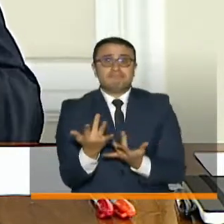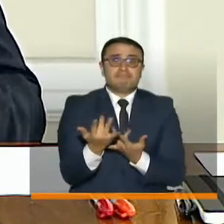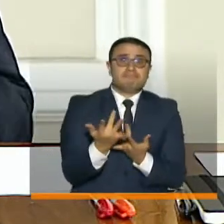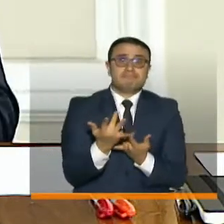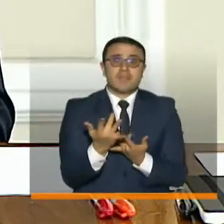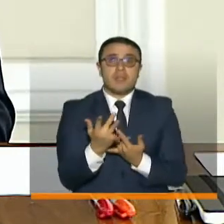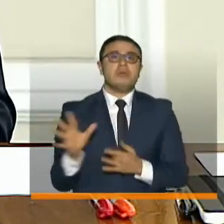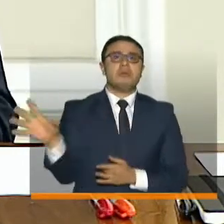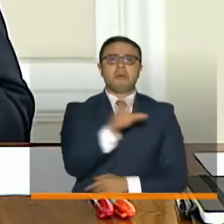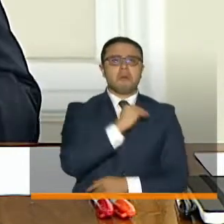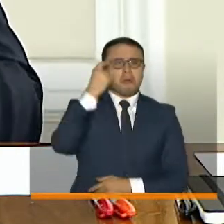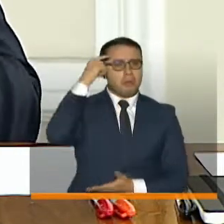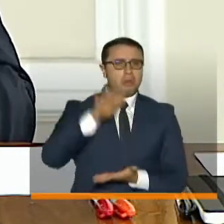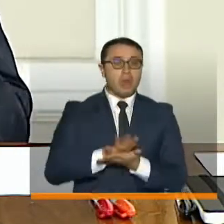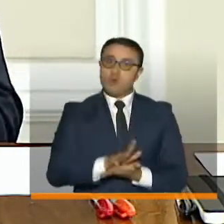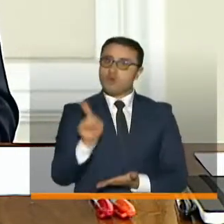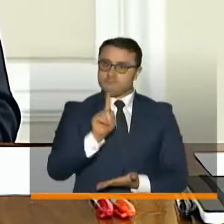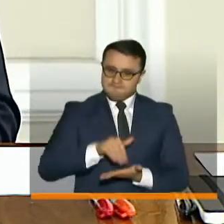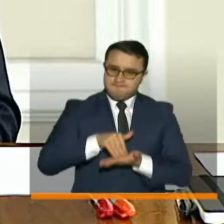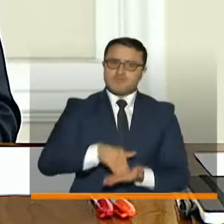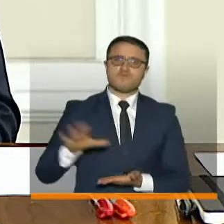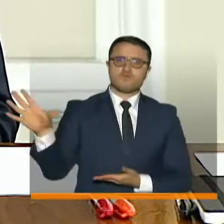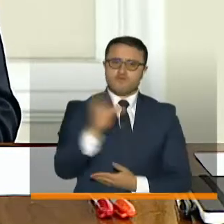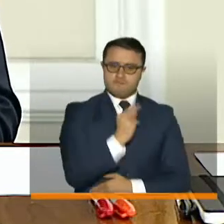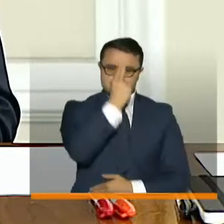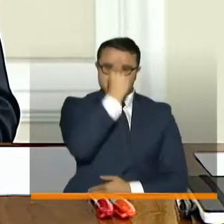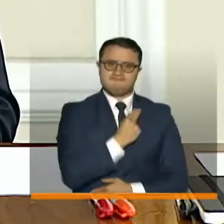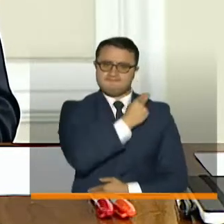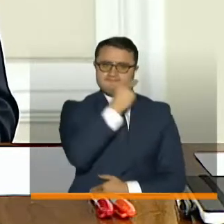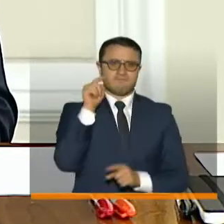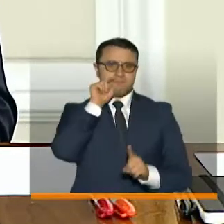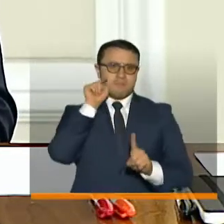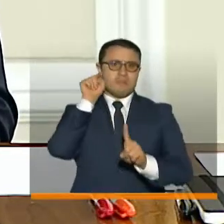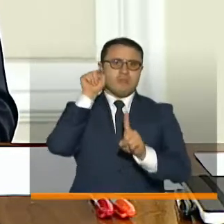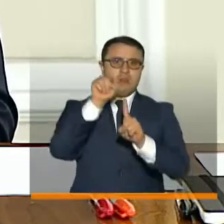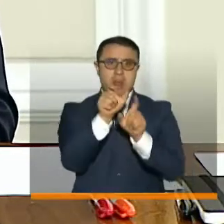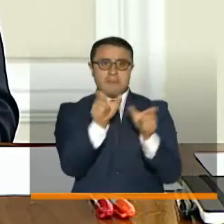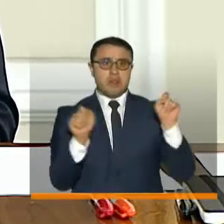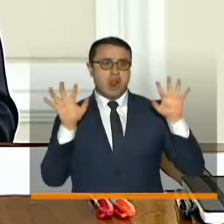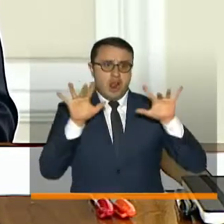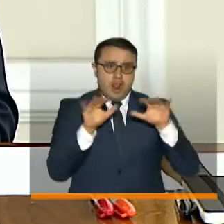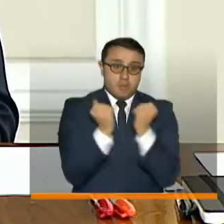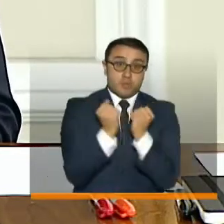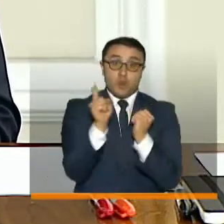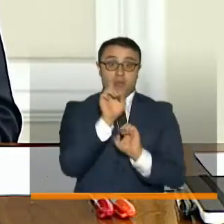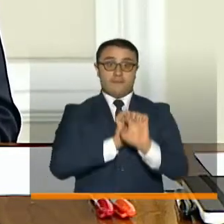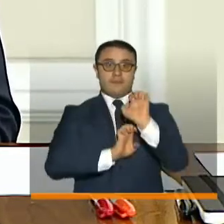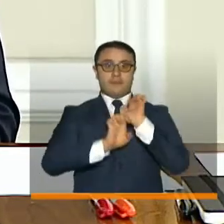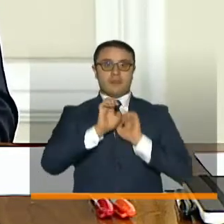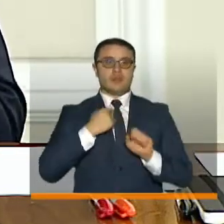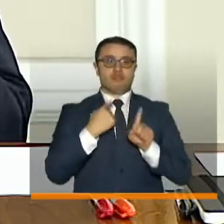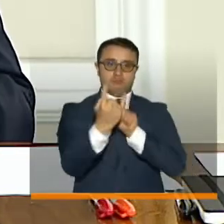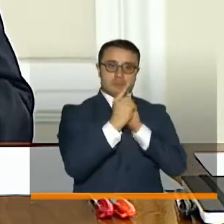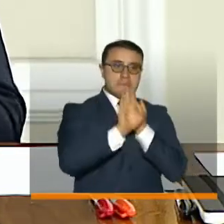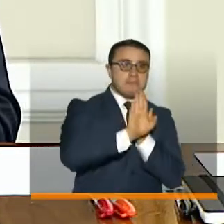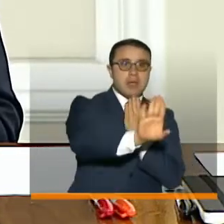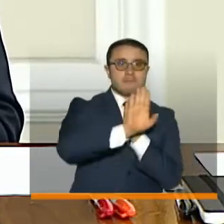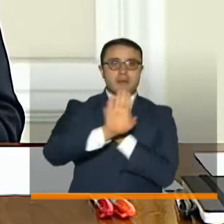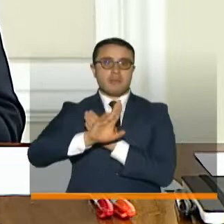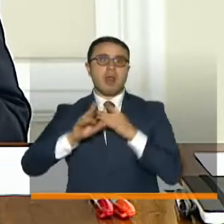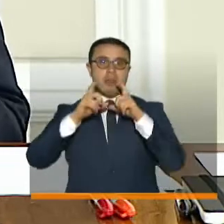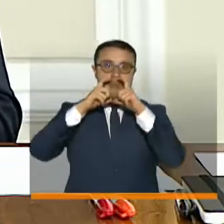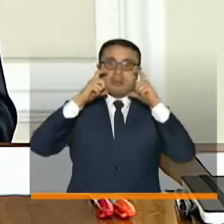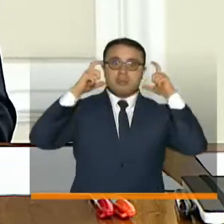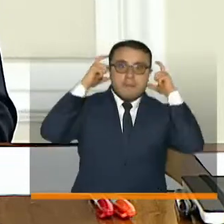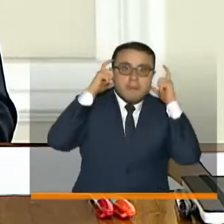que aquí nadie baje la guardia, que sigamos todos comprometidos con evitar las aglomeraciones, tener el distanciamiento físico, usar el